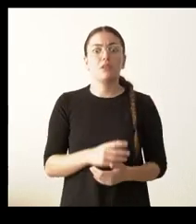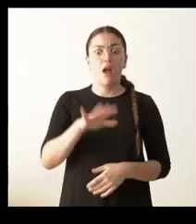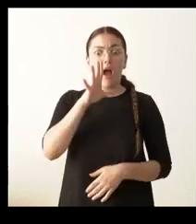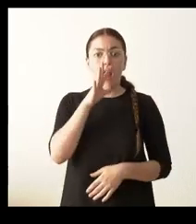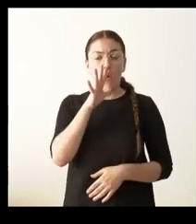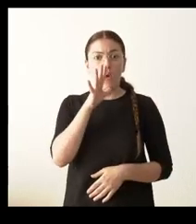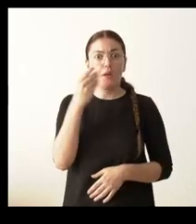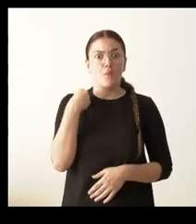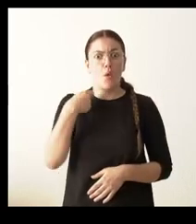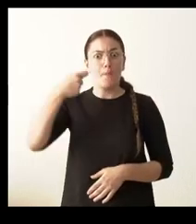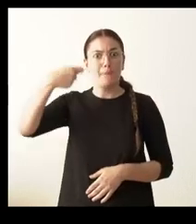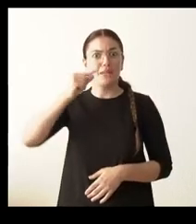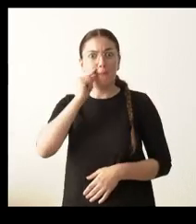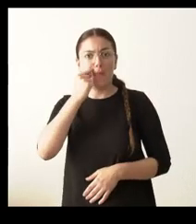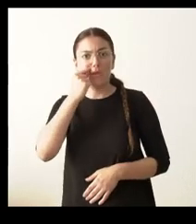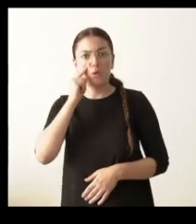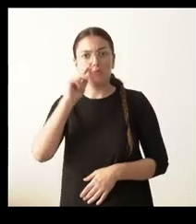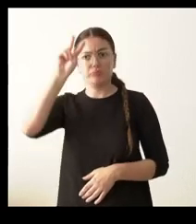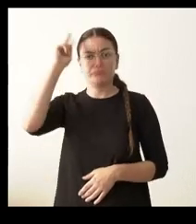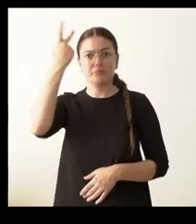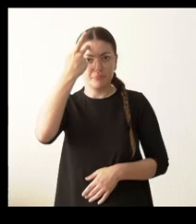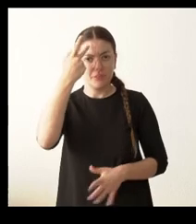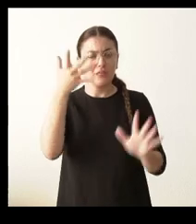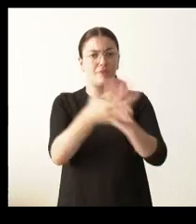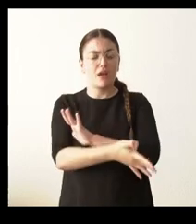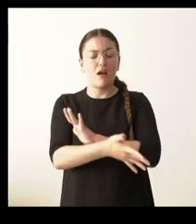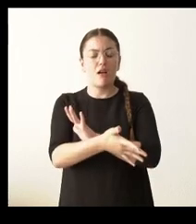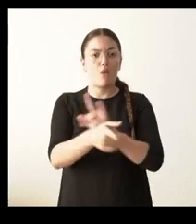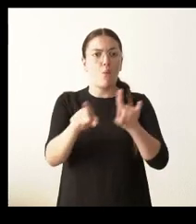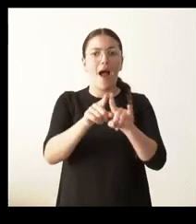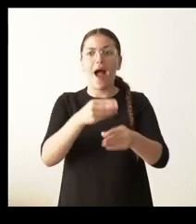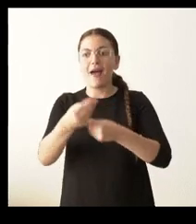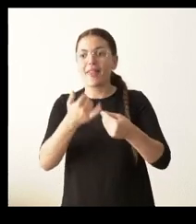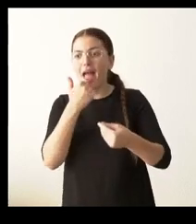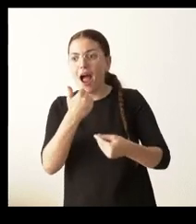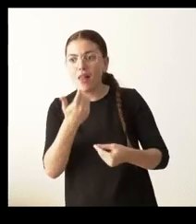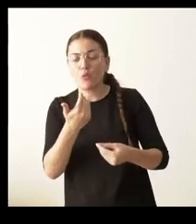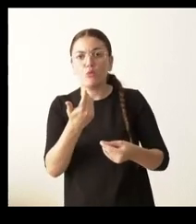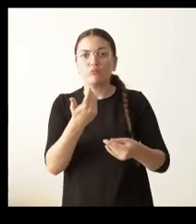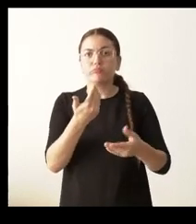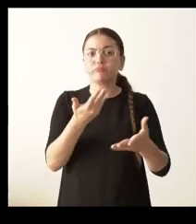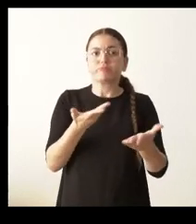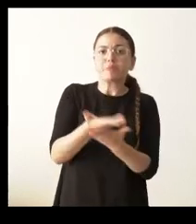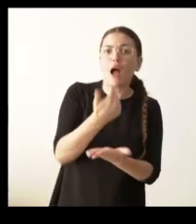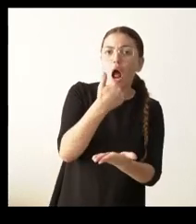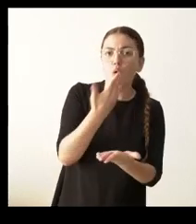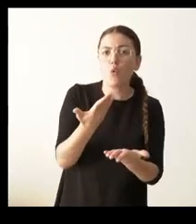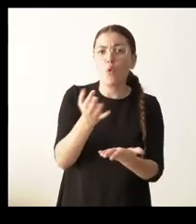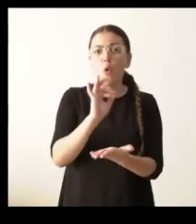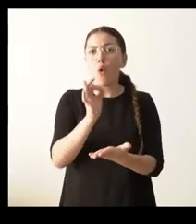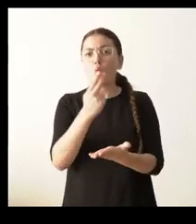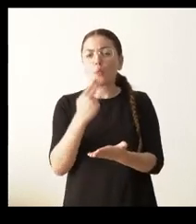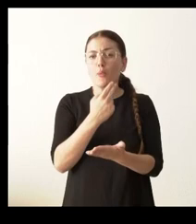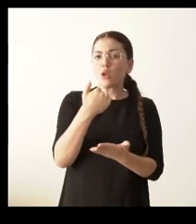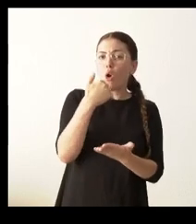anunció el presidente Mañuco se ha traducido en alguna acción? ¿Han movido alguna ficha? ¿Han comprometido